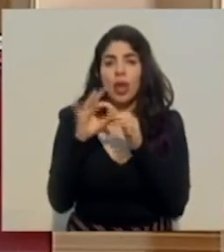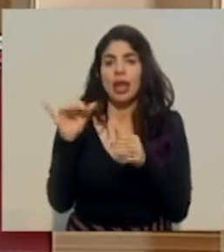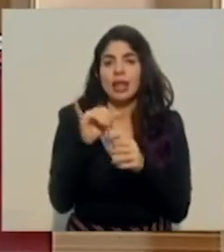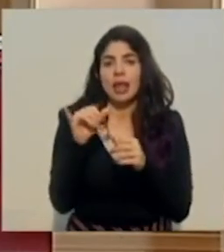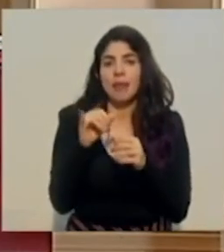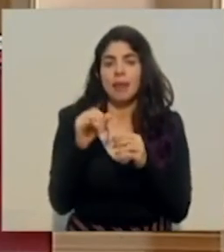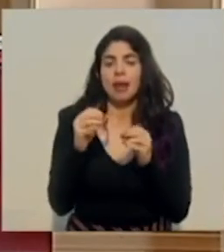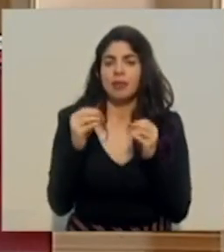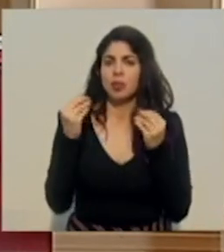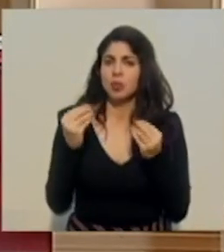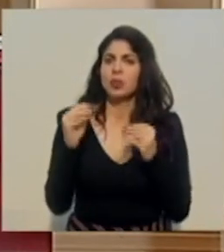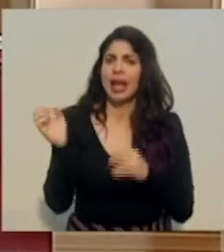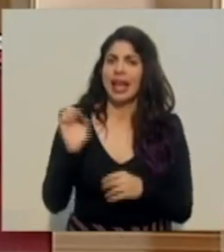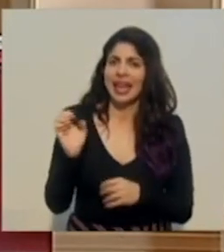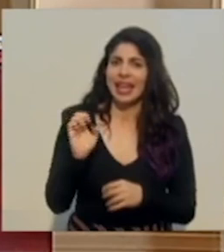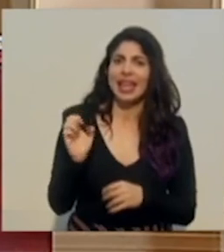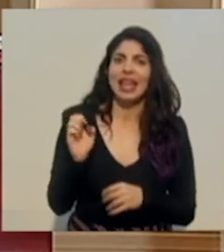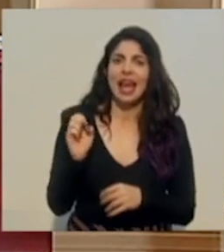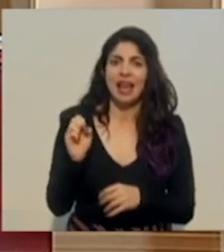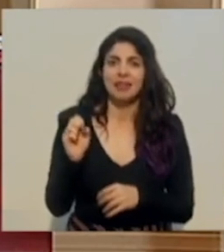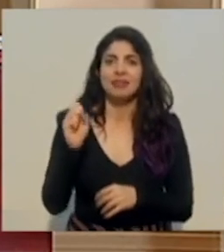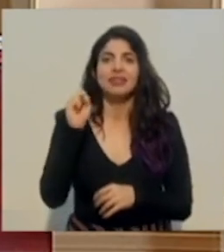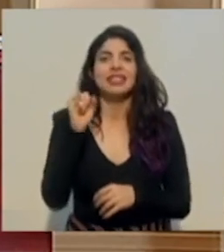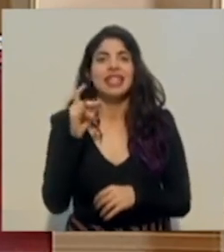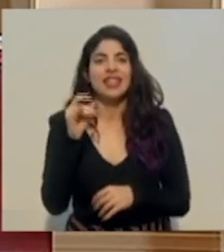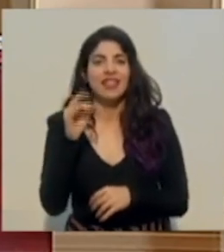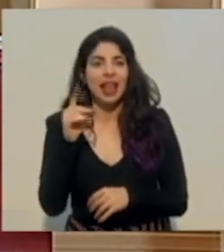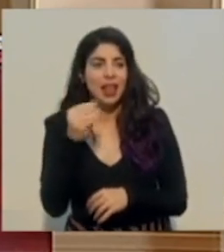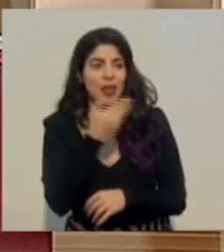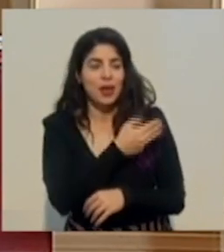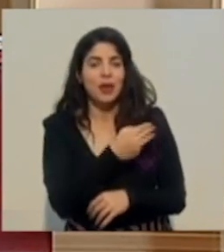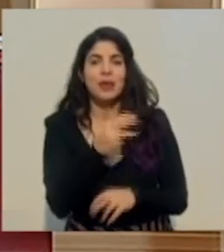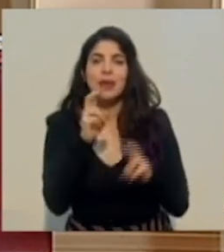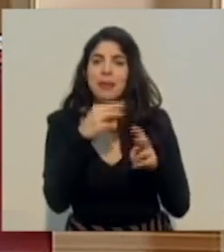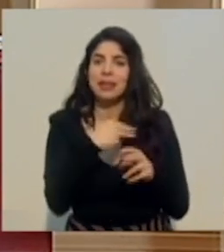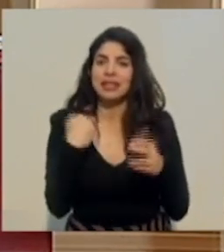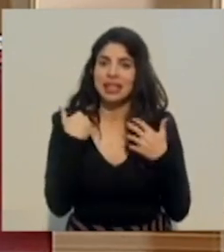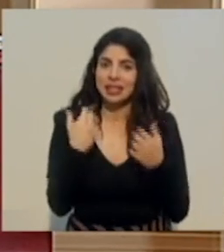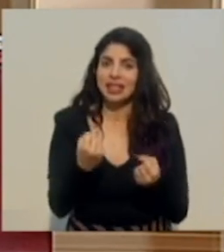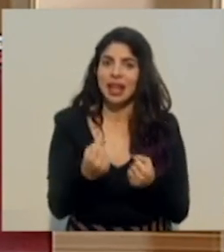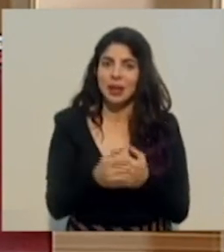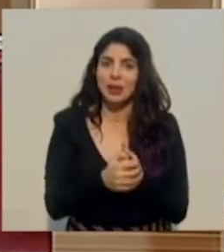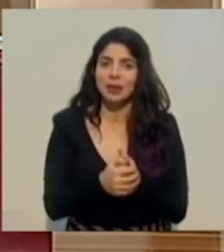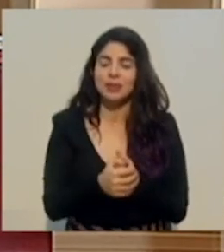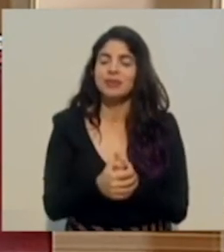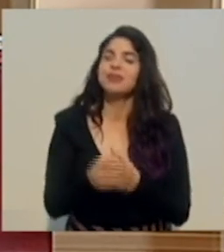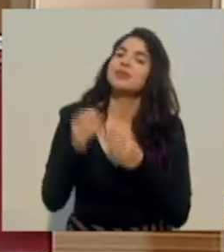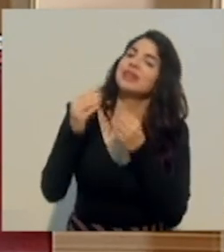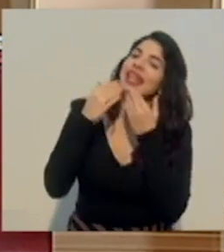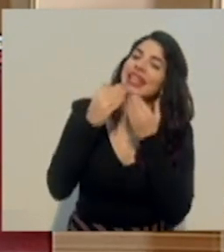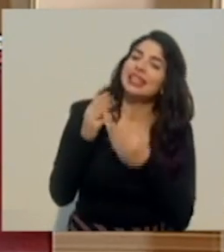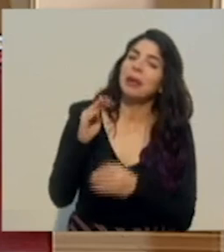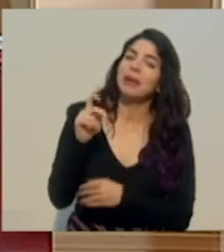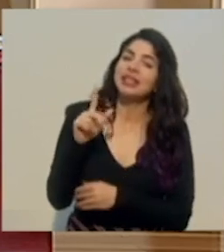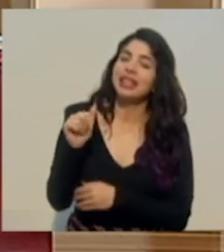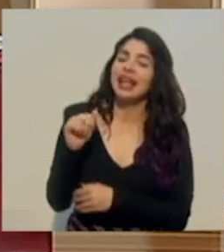el tema del Ministerio de Salud. Muchas gracias, don Ángel. Muchas gracias por la consulta.